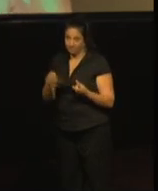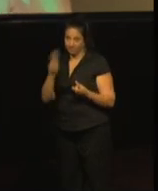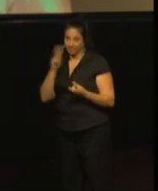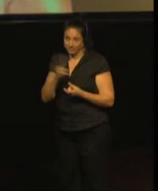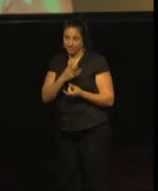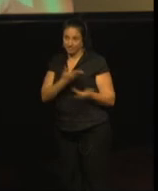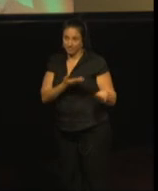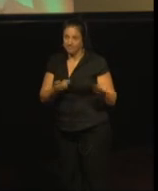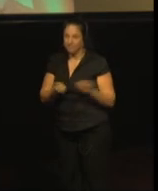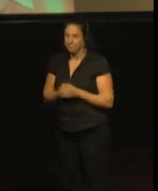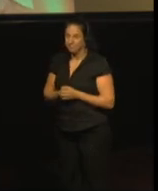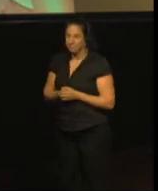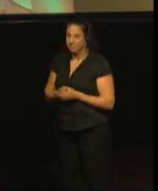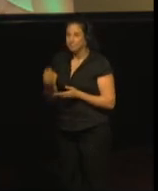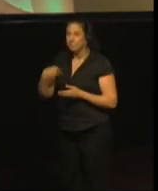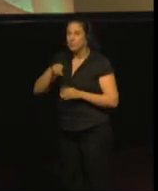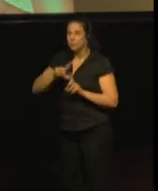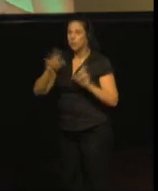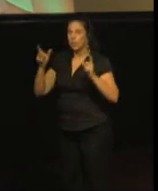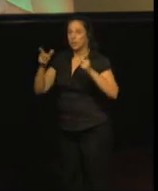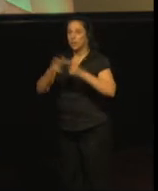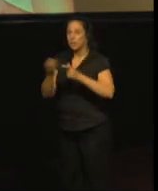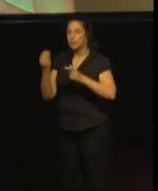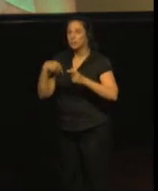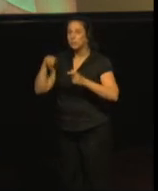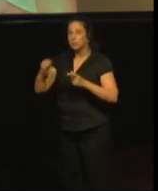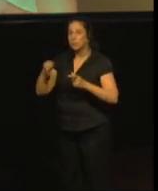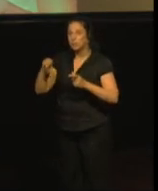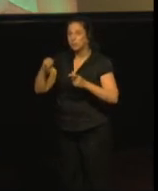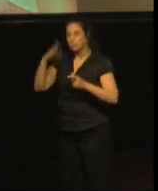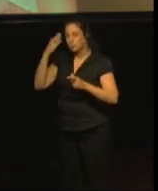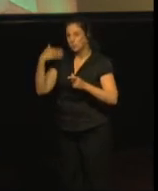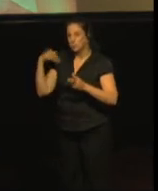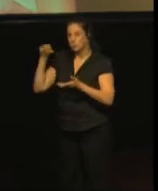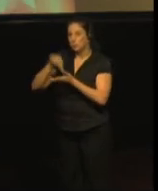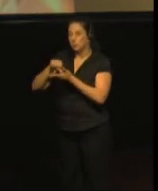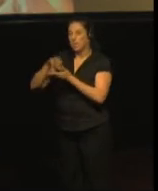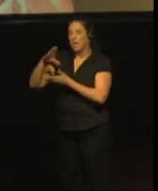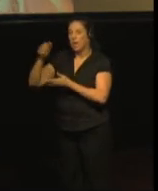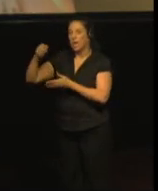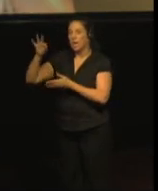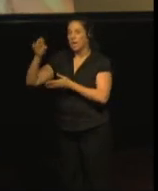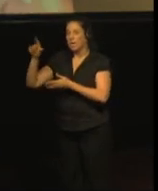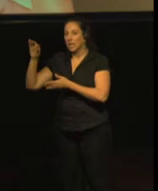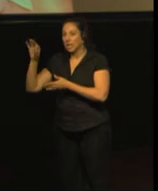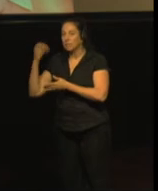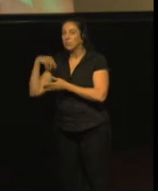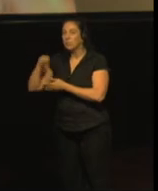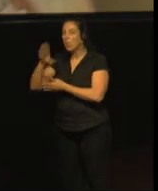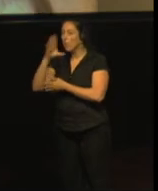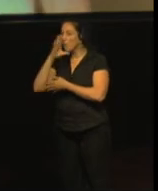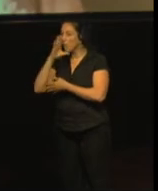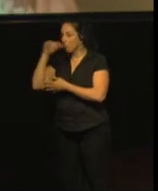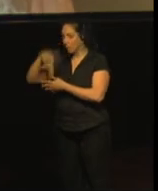En nuestra reunión en Cantales, en el mes de febrero de este año,